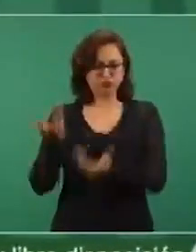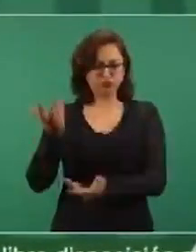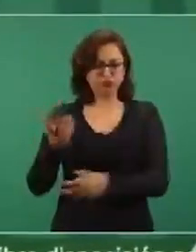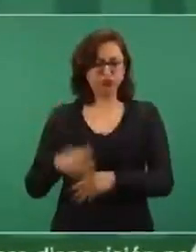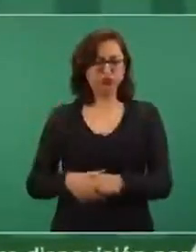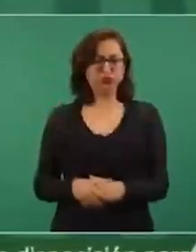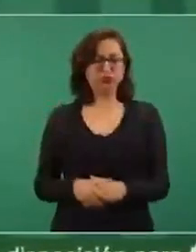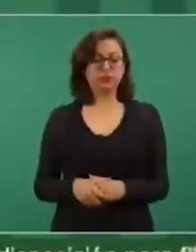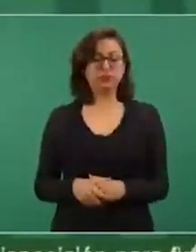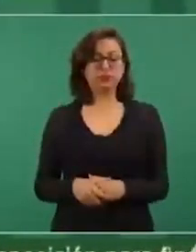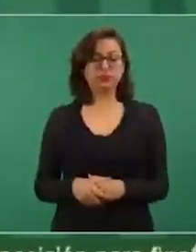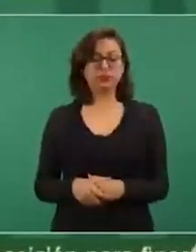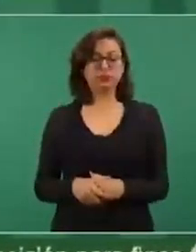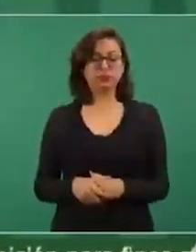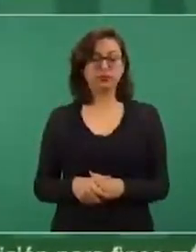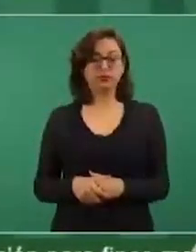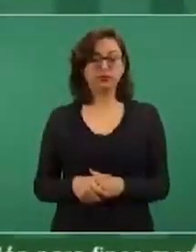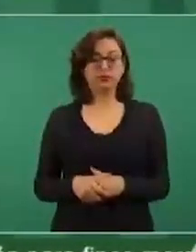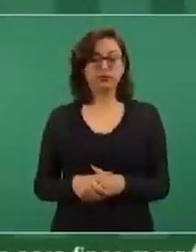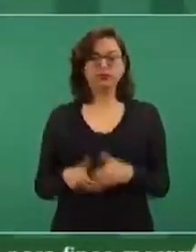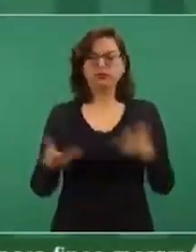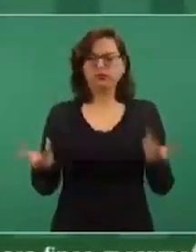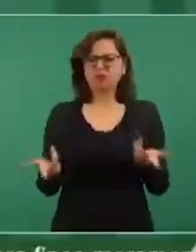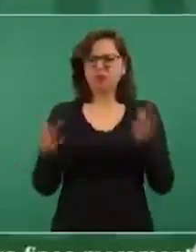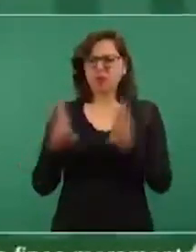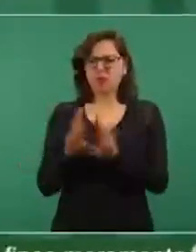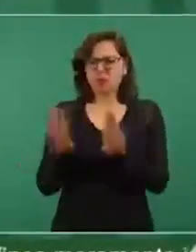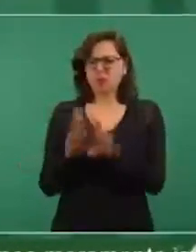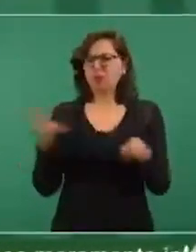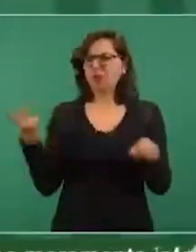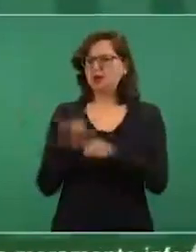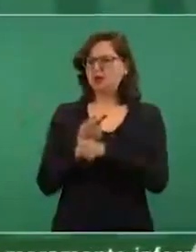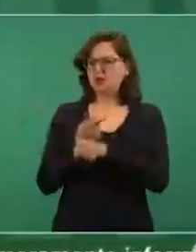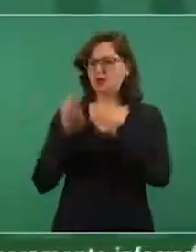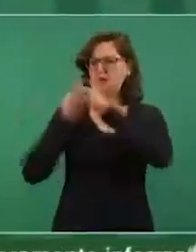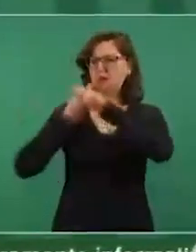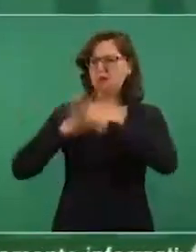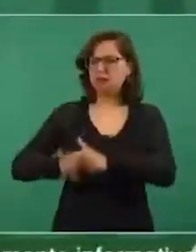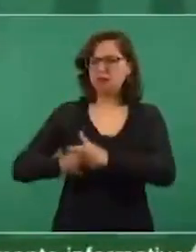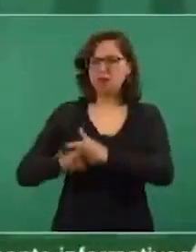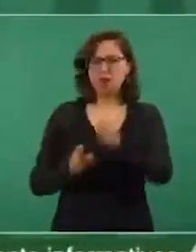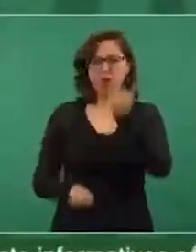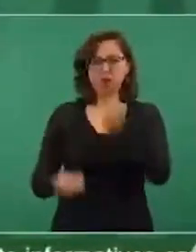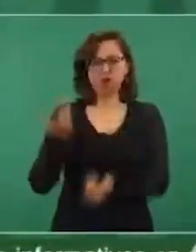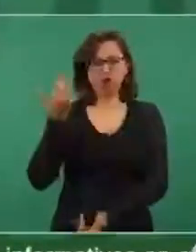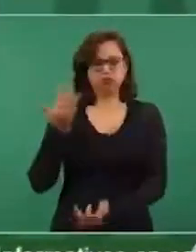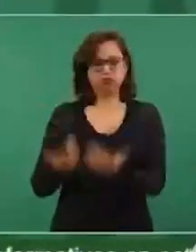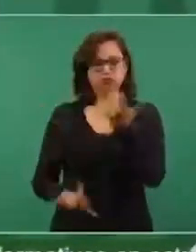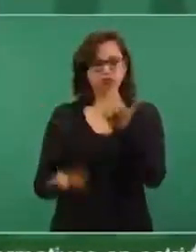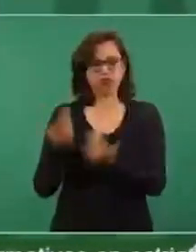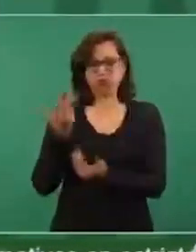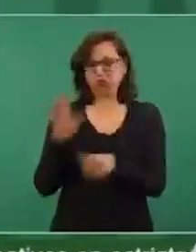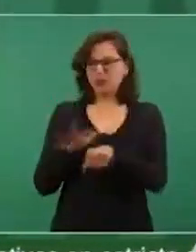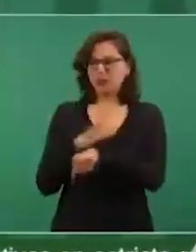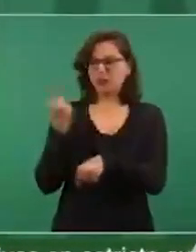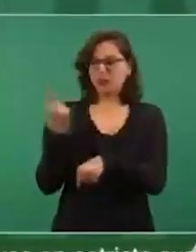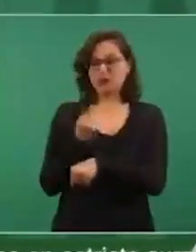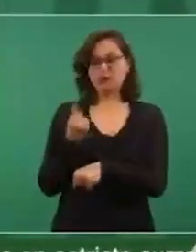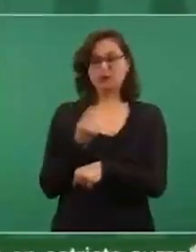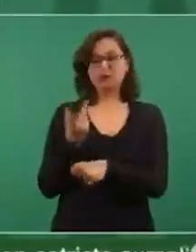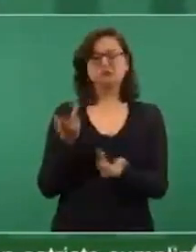Fue un incendio, hay que ver cómo se produjo, en unos tanques de gasolina,